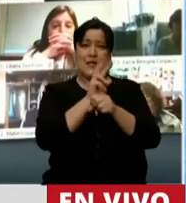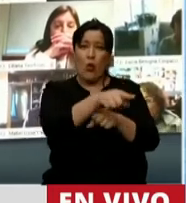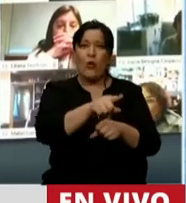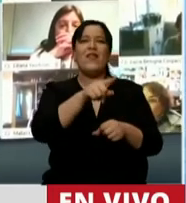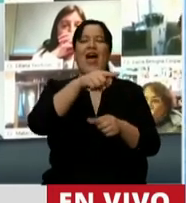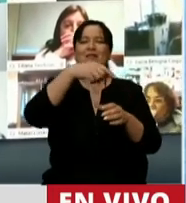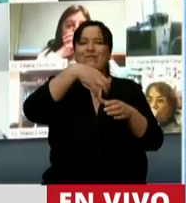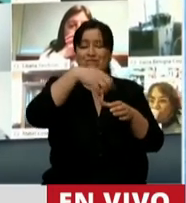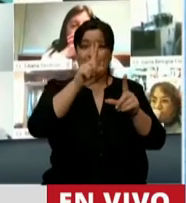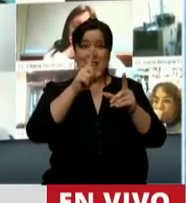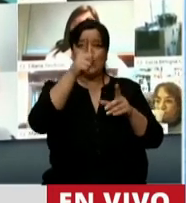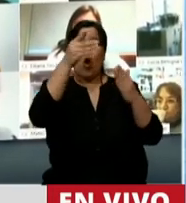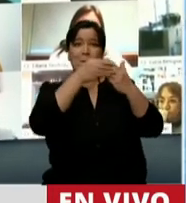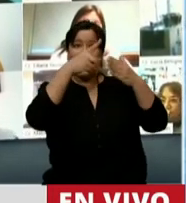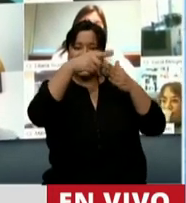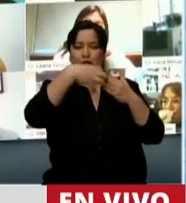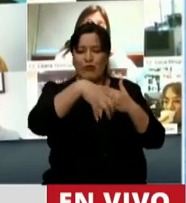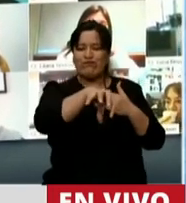Bienestar y Géneros dentro del Ministerio.